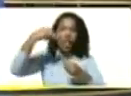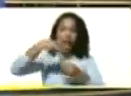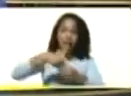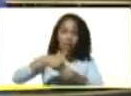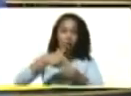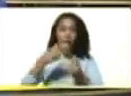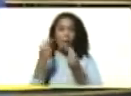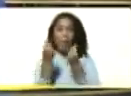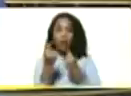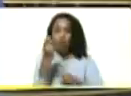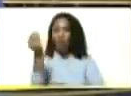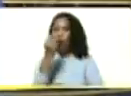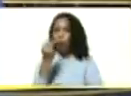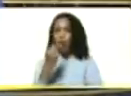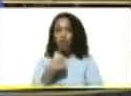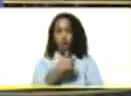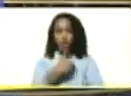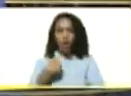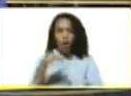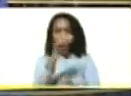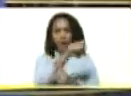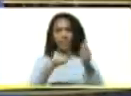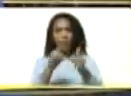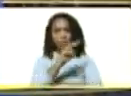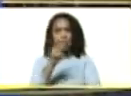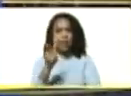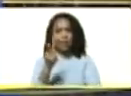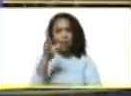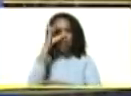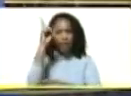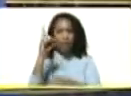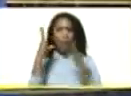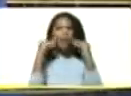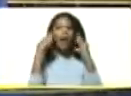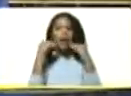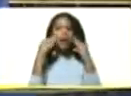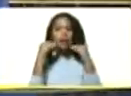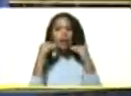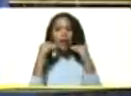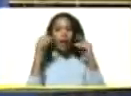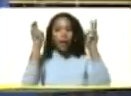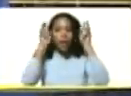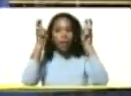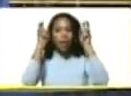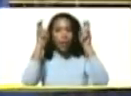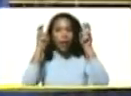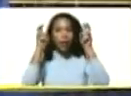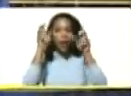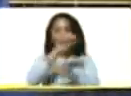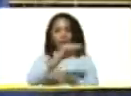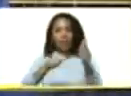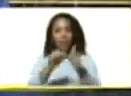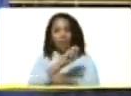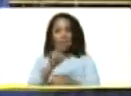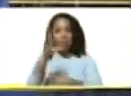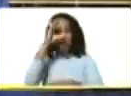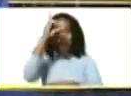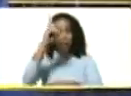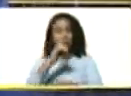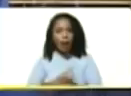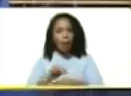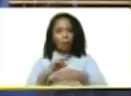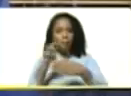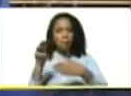alimentos. Yo quisiera que nuestra vicepresidenta, experta en la materia, la vicepresidenta Adelcy Rodríguez,